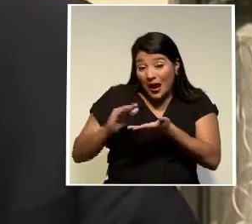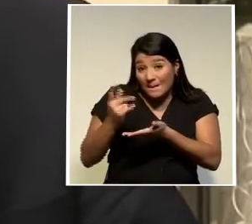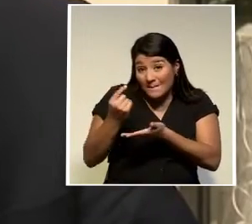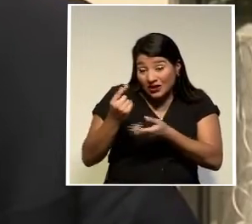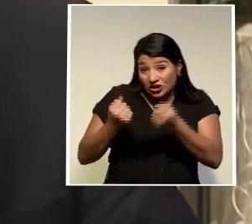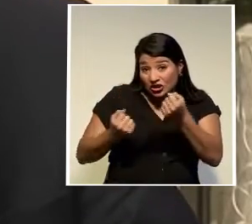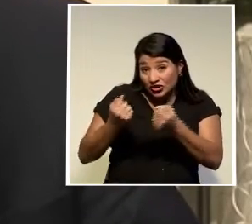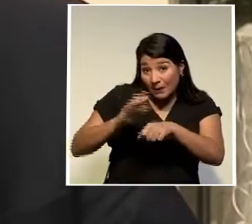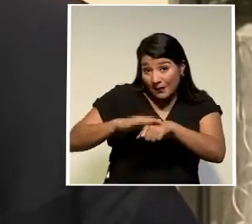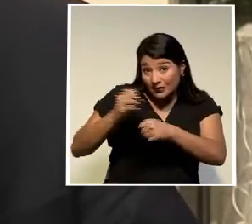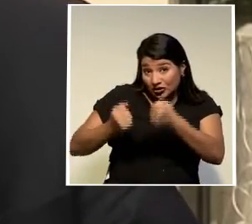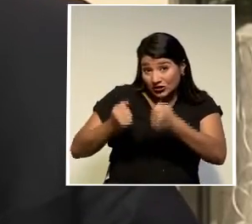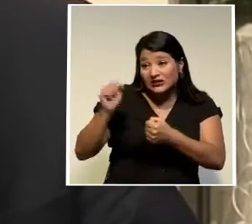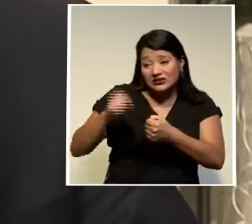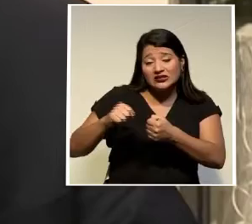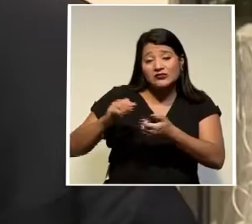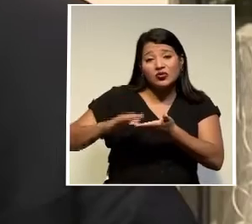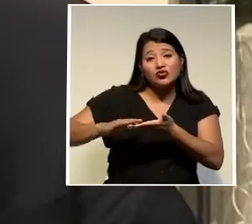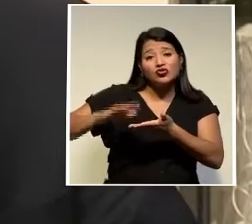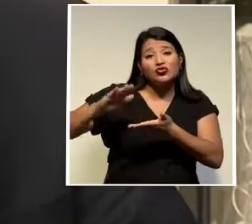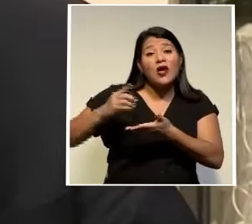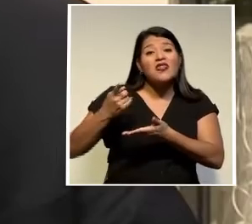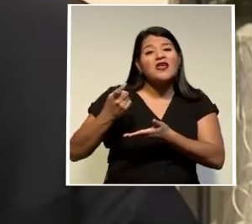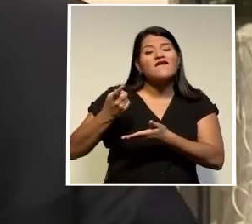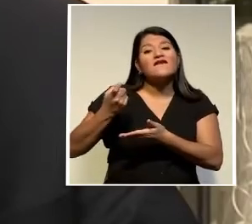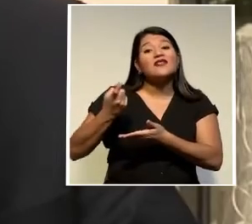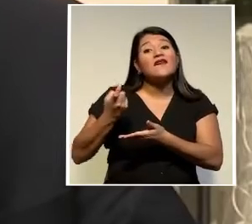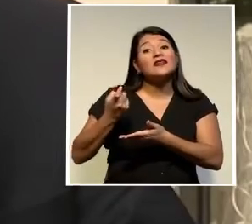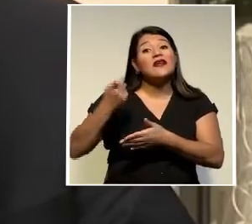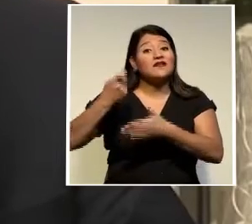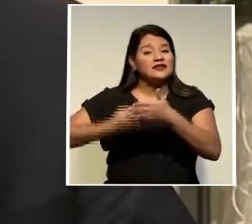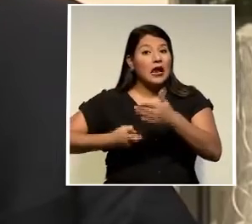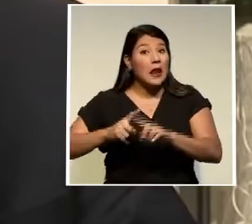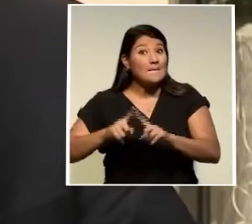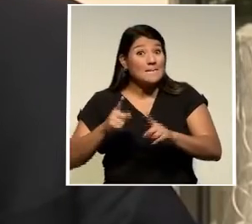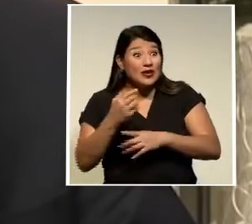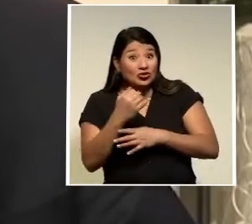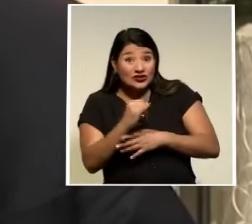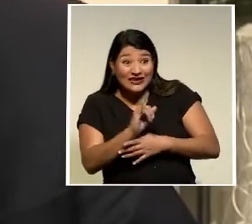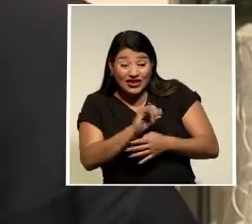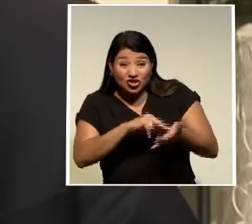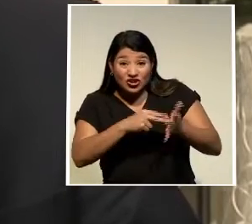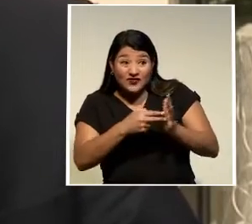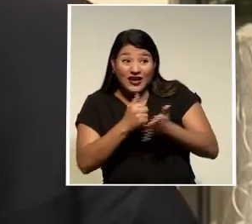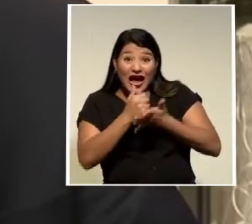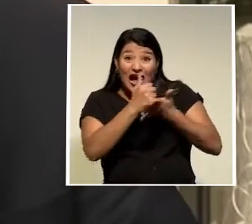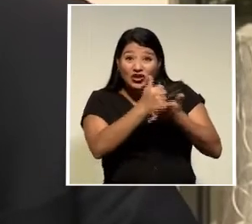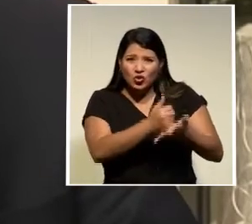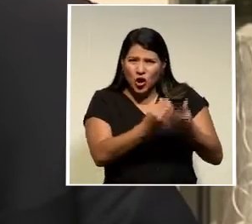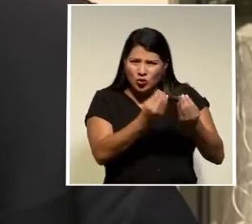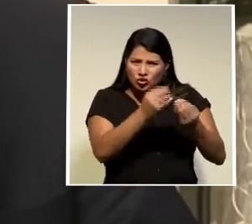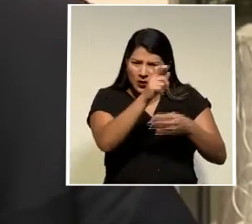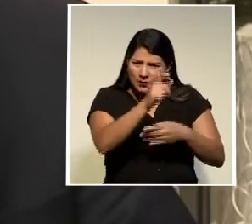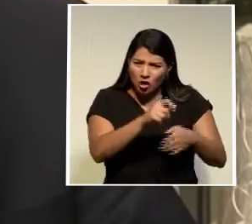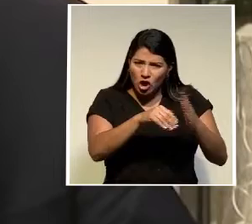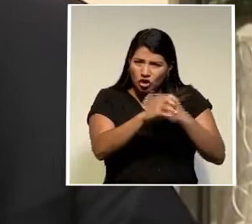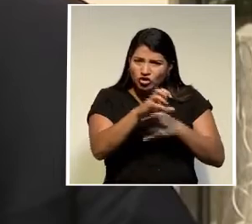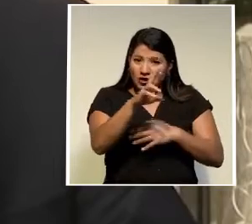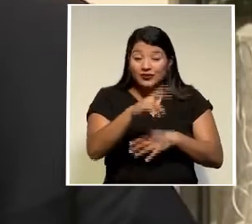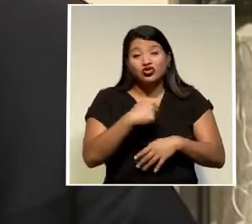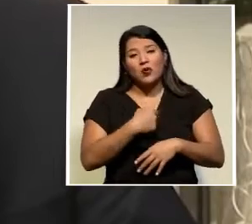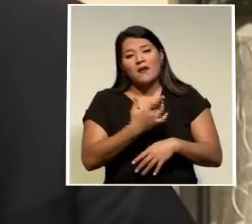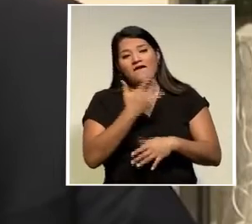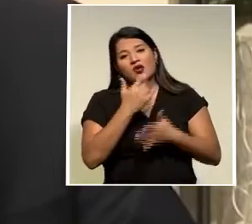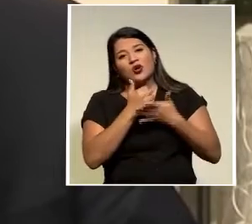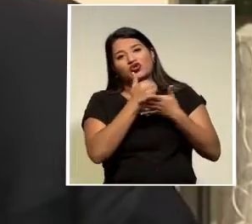y ayudarle a cientos de miles de personas en este país yo le ayudo a cientos de miles de